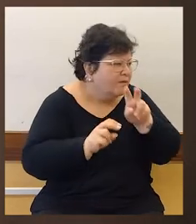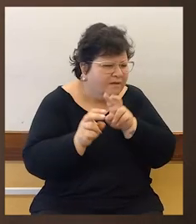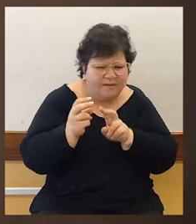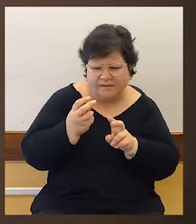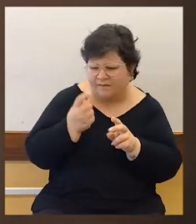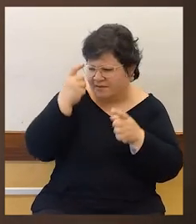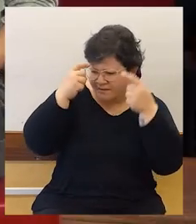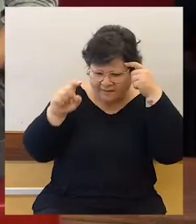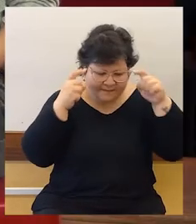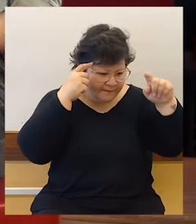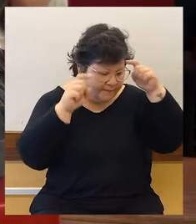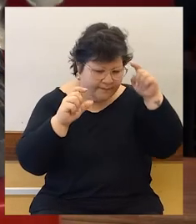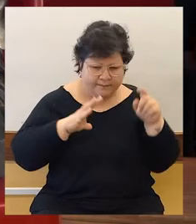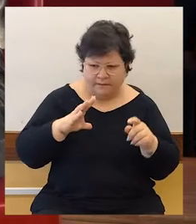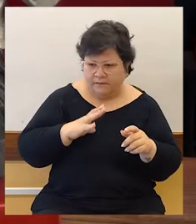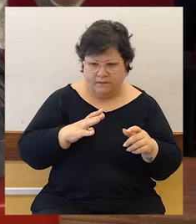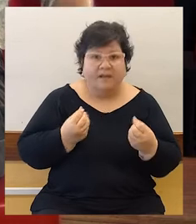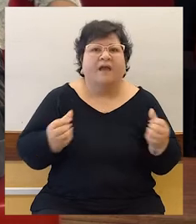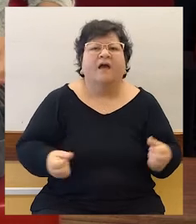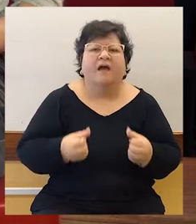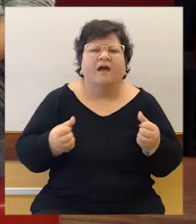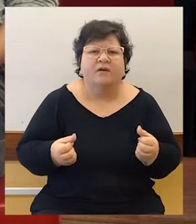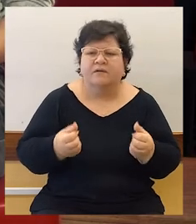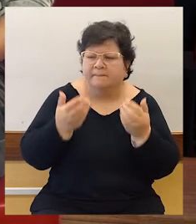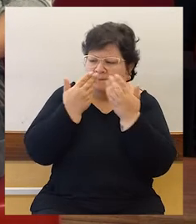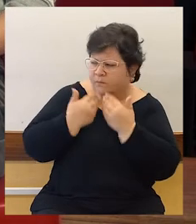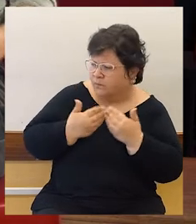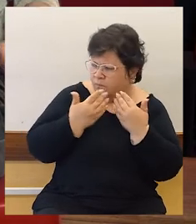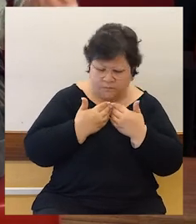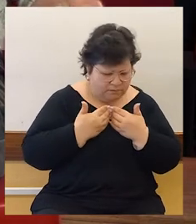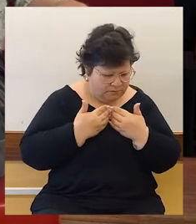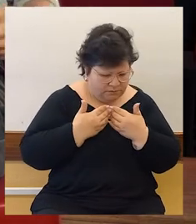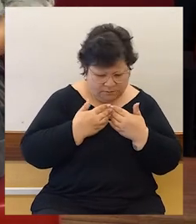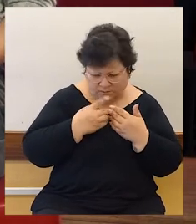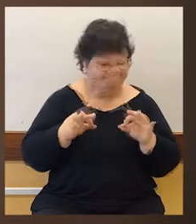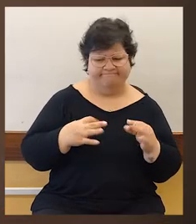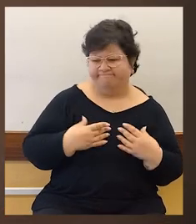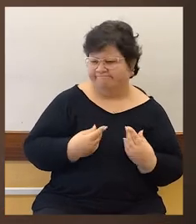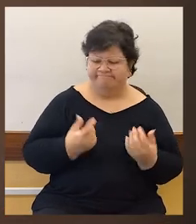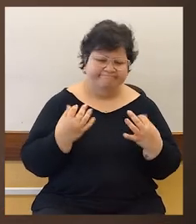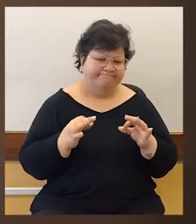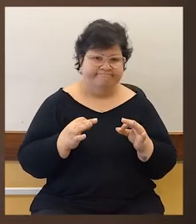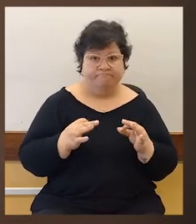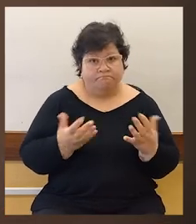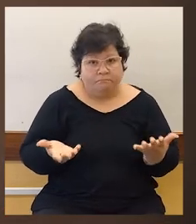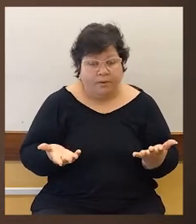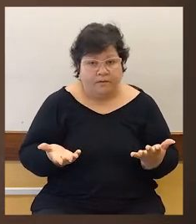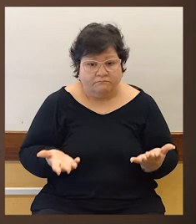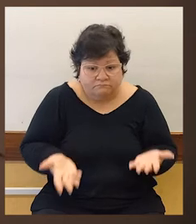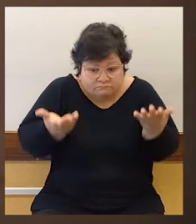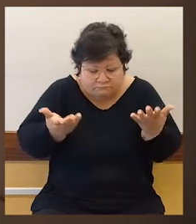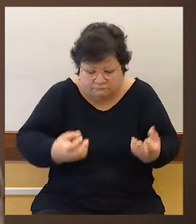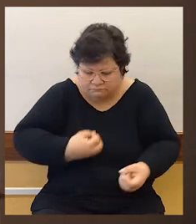esas ideas, todas esas preguntas o todo eso que me incomoda. Darle voz, darle